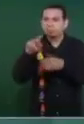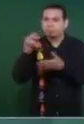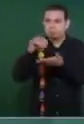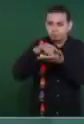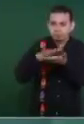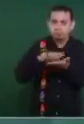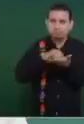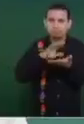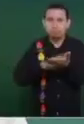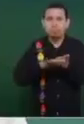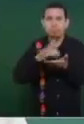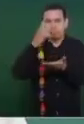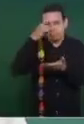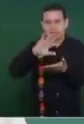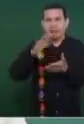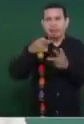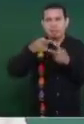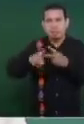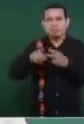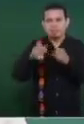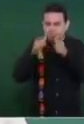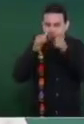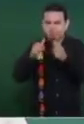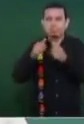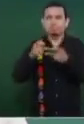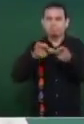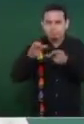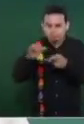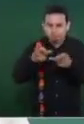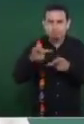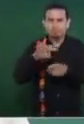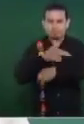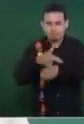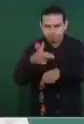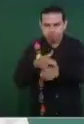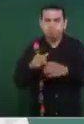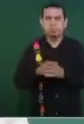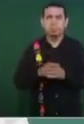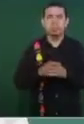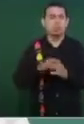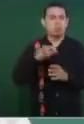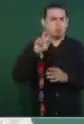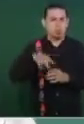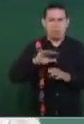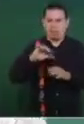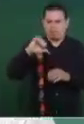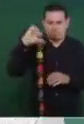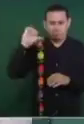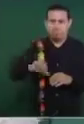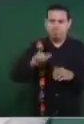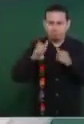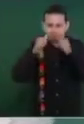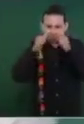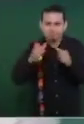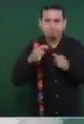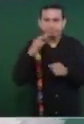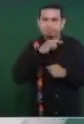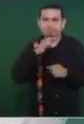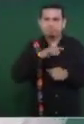ha atendido a la población afectada, se han reabierto